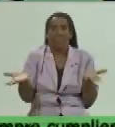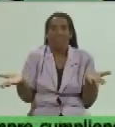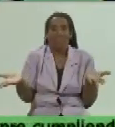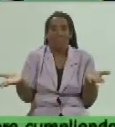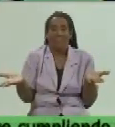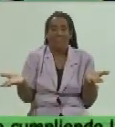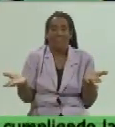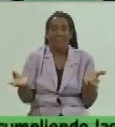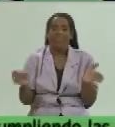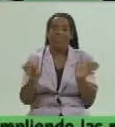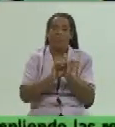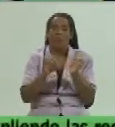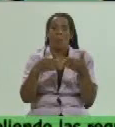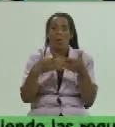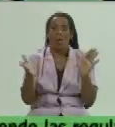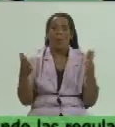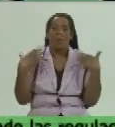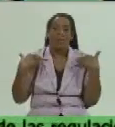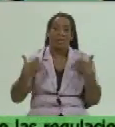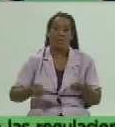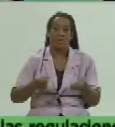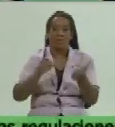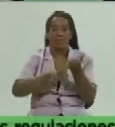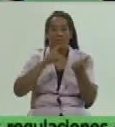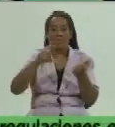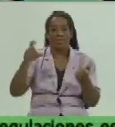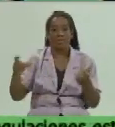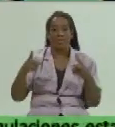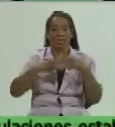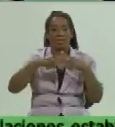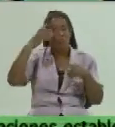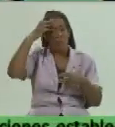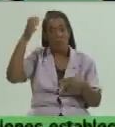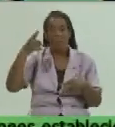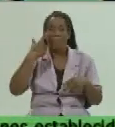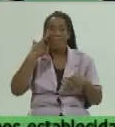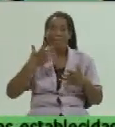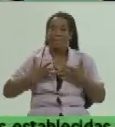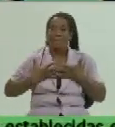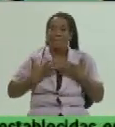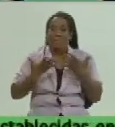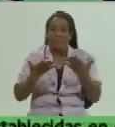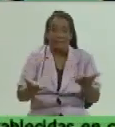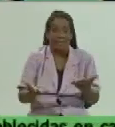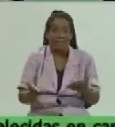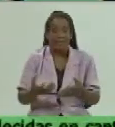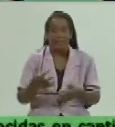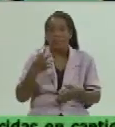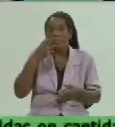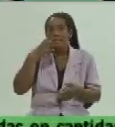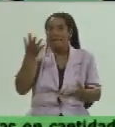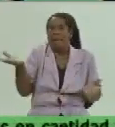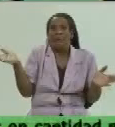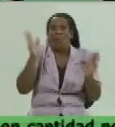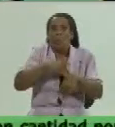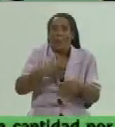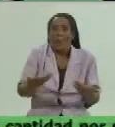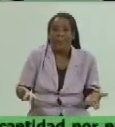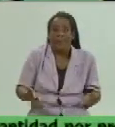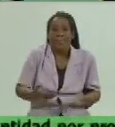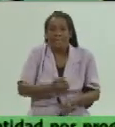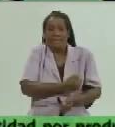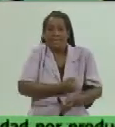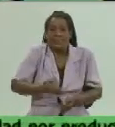convocado por la dirección del partido y del gobierno, pero ver la disposición, el desinterés, aquella negación y